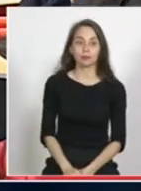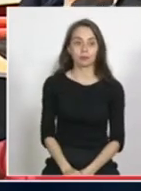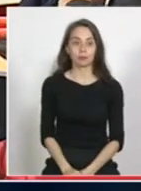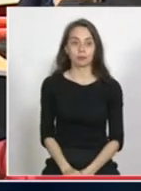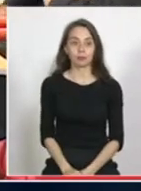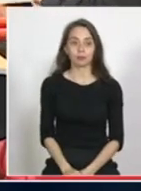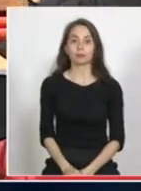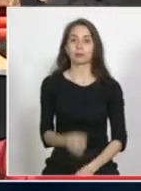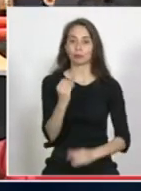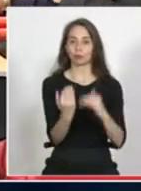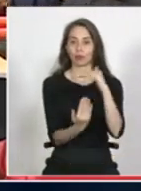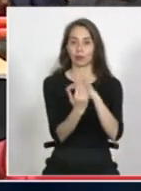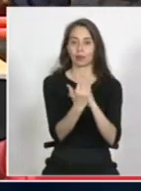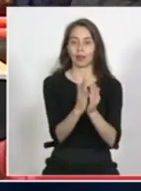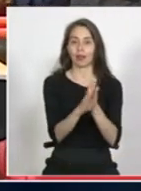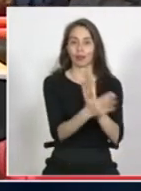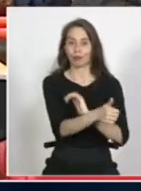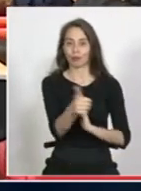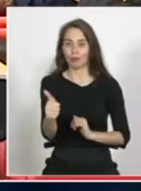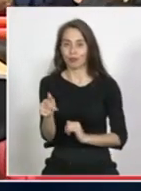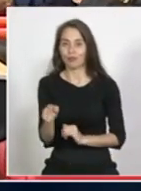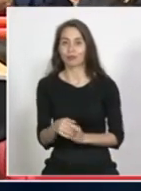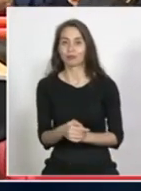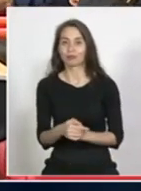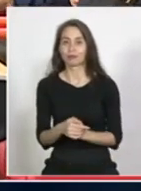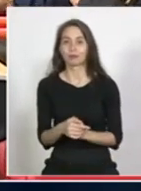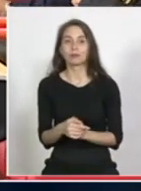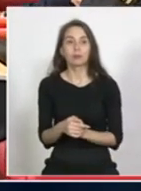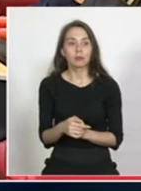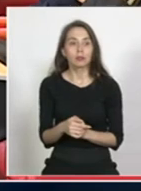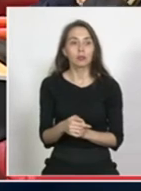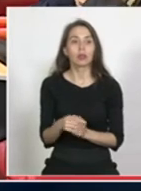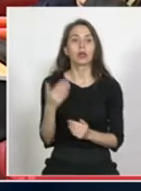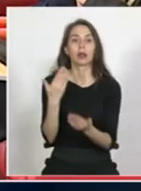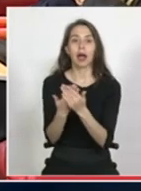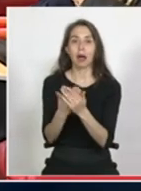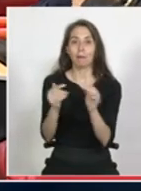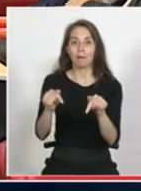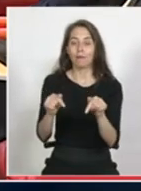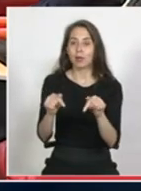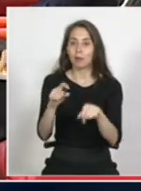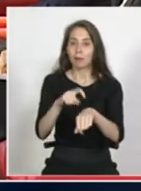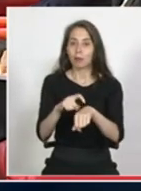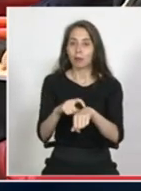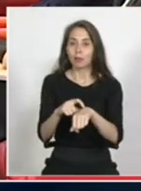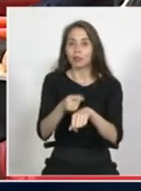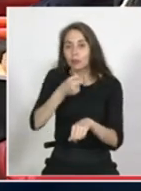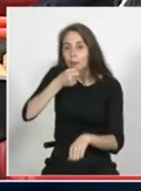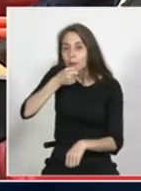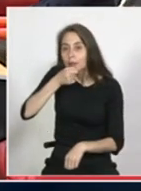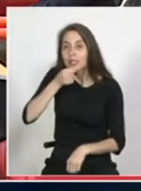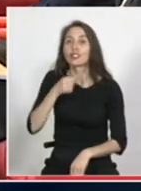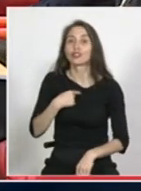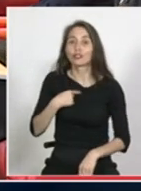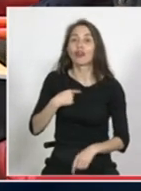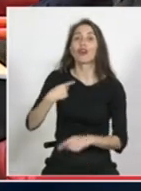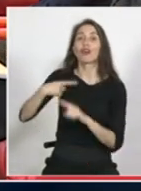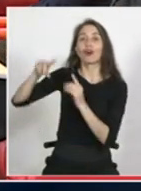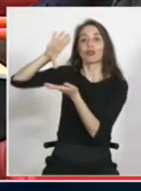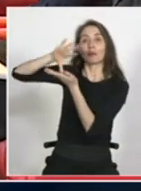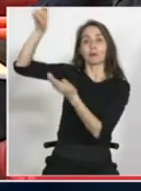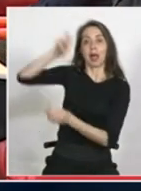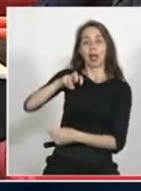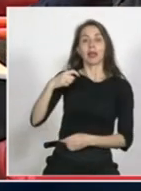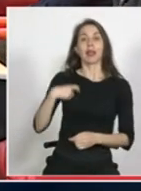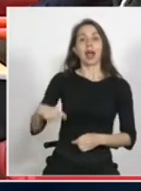buenos días quiero agradecer a todos por esta instancia muy aprovechosa perdón yo soy migrante estadounidense y